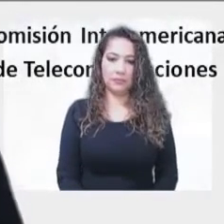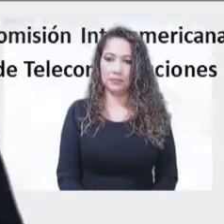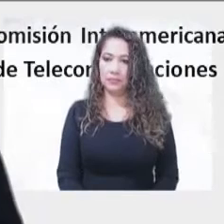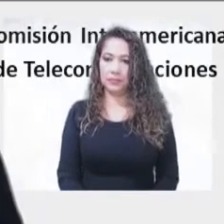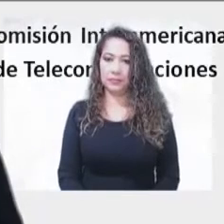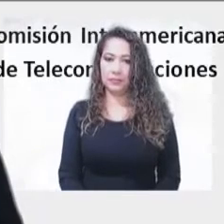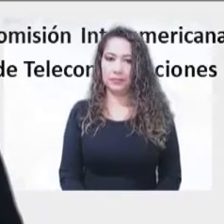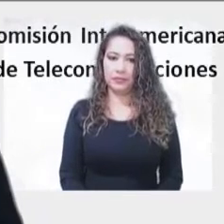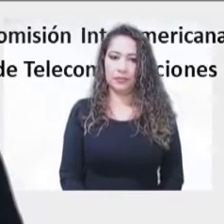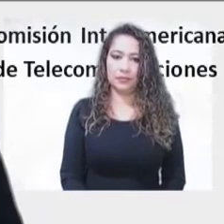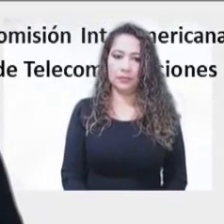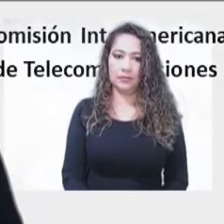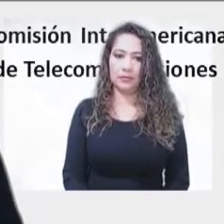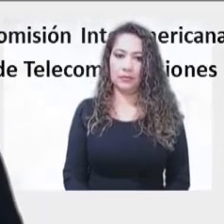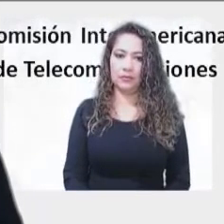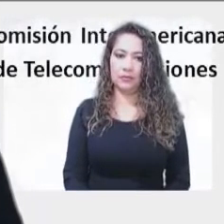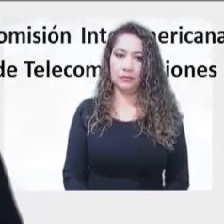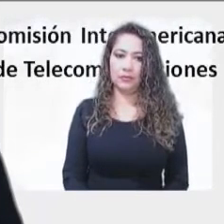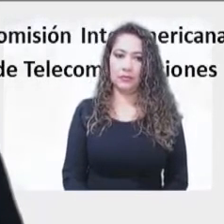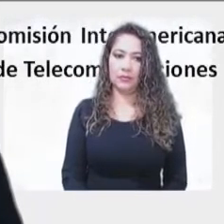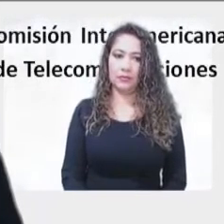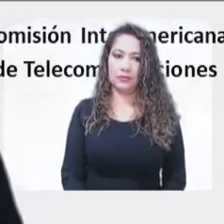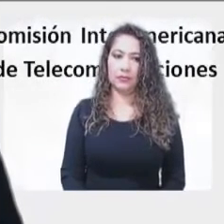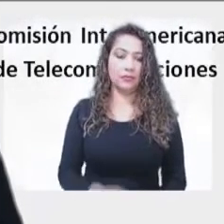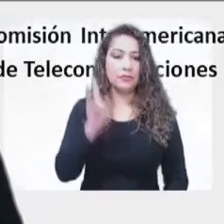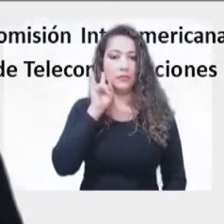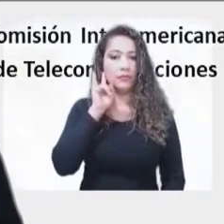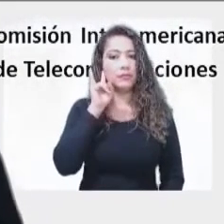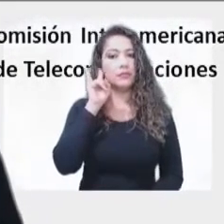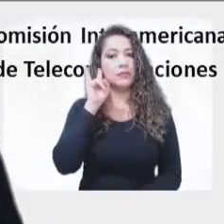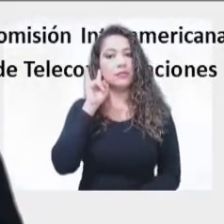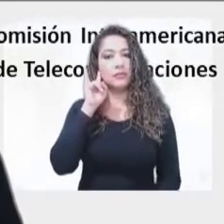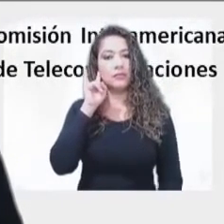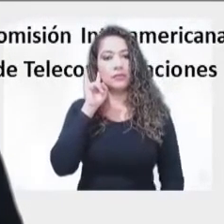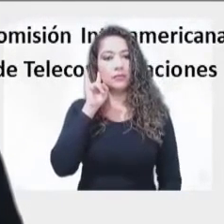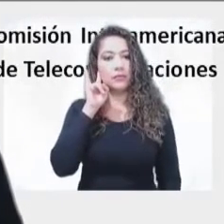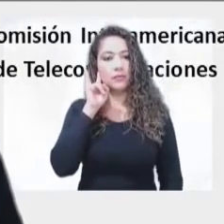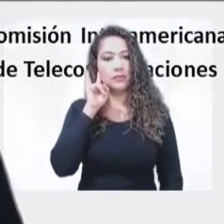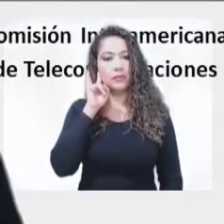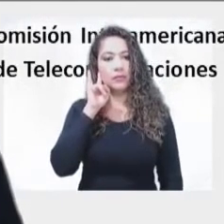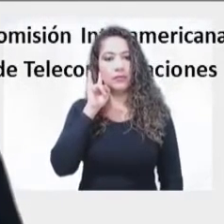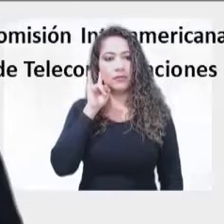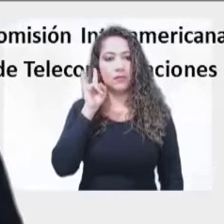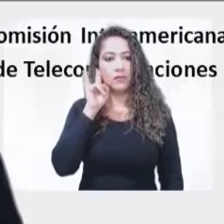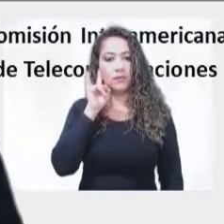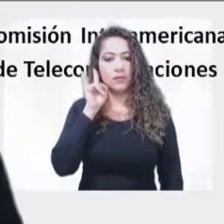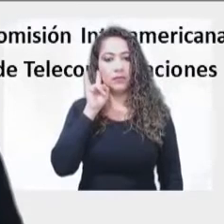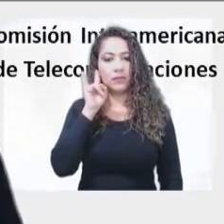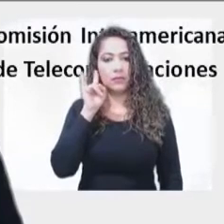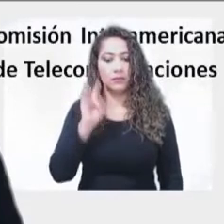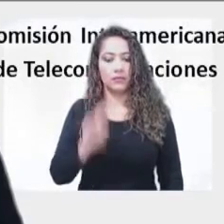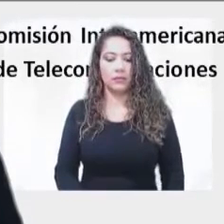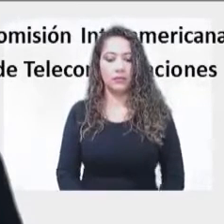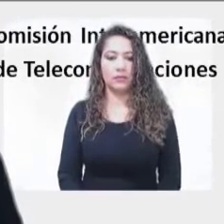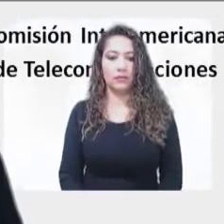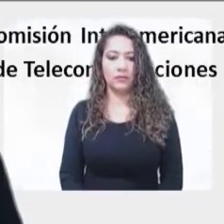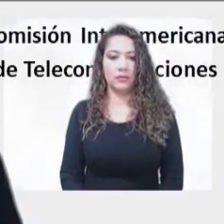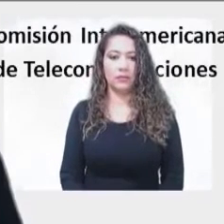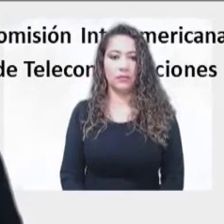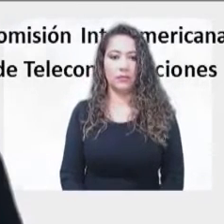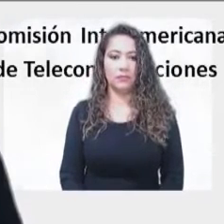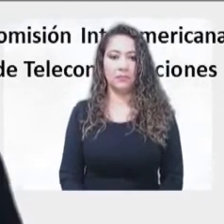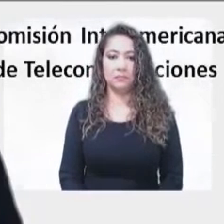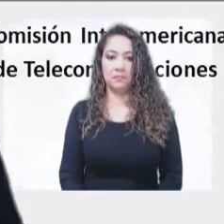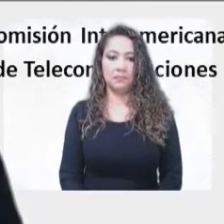infantil. Esto es relevante, teniendo en cuenta que el pasado 20 de noviembre se